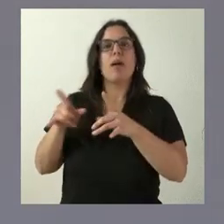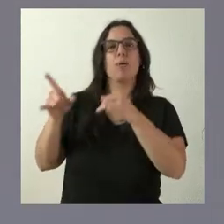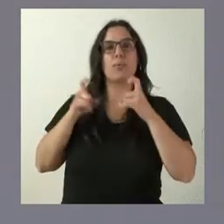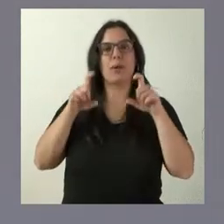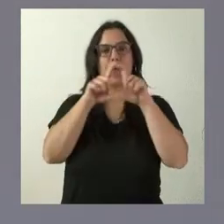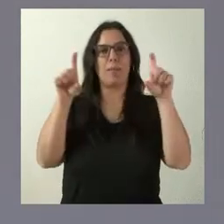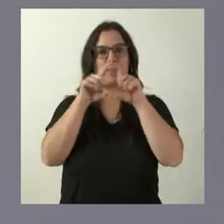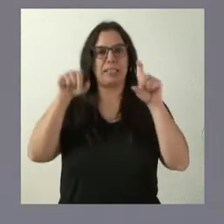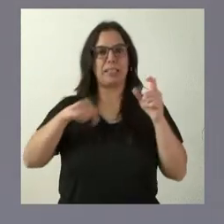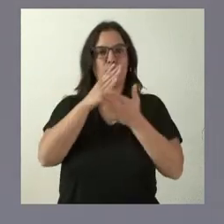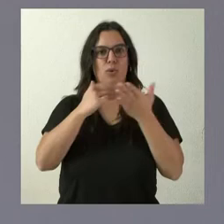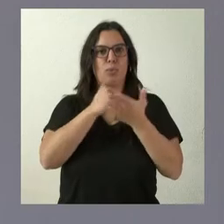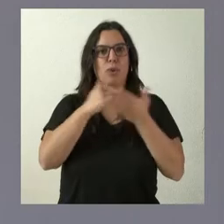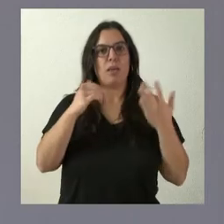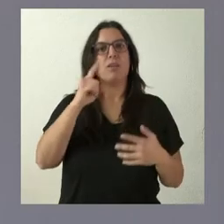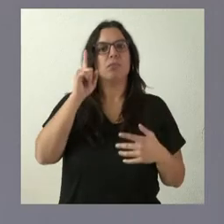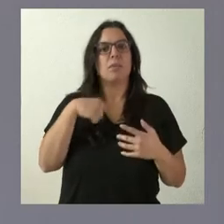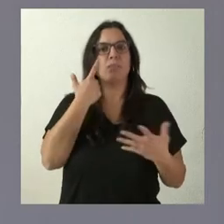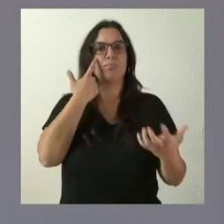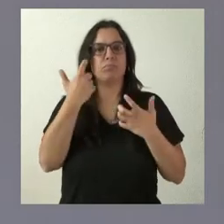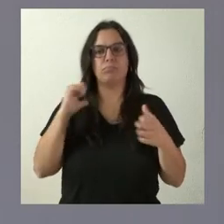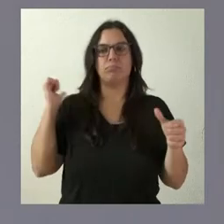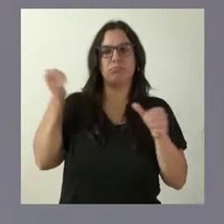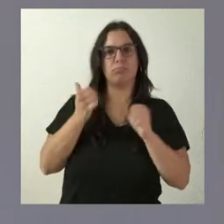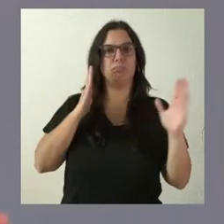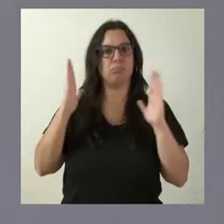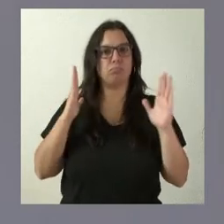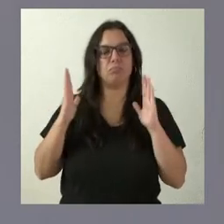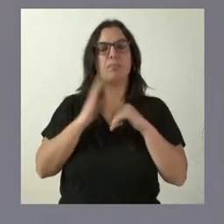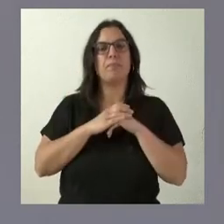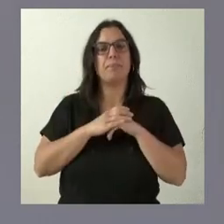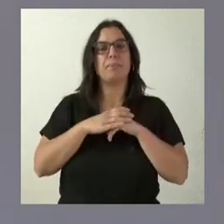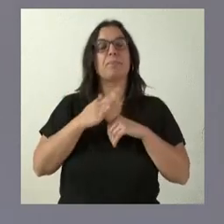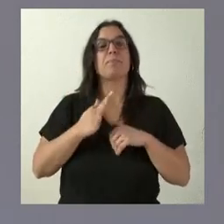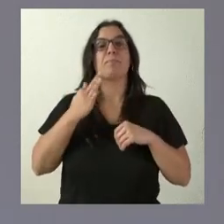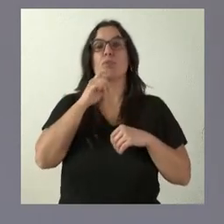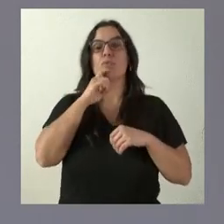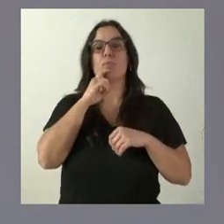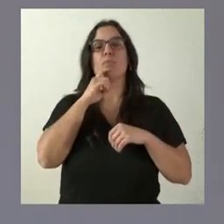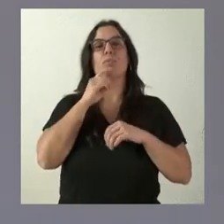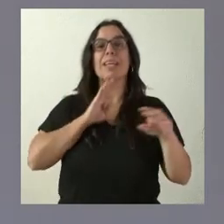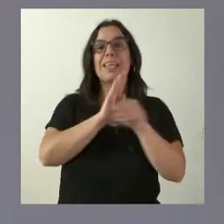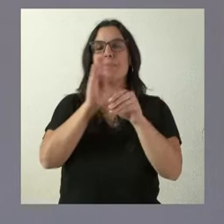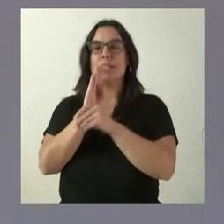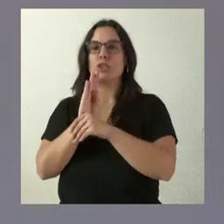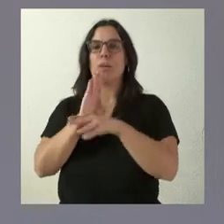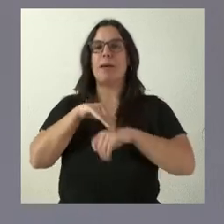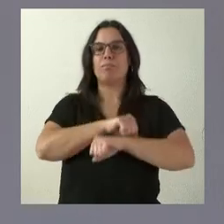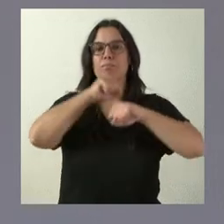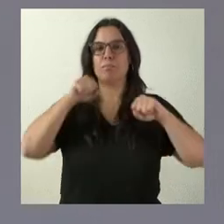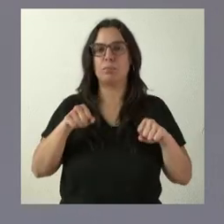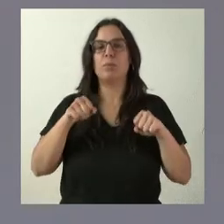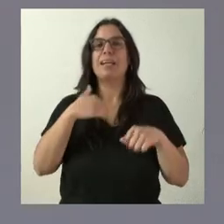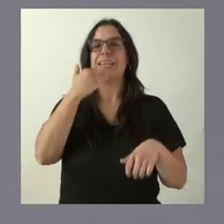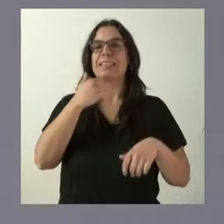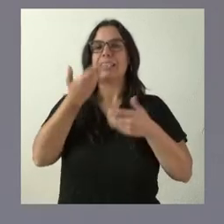autónoma, que se ha visto también puesto de manifiesto en los últimos tiempos y que se refuerza con un conjunto de inversiones que se aproxima